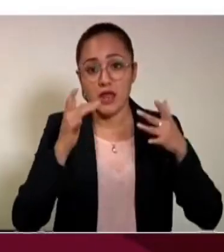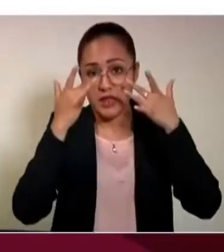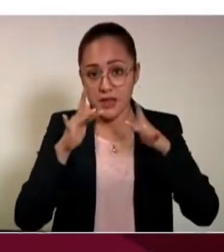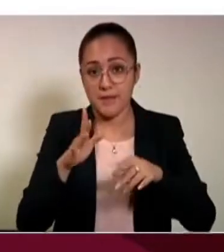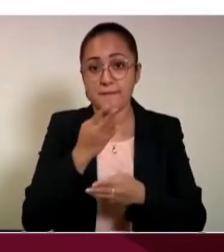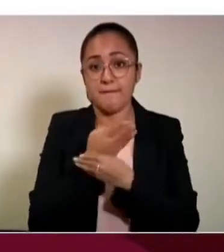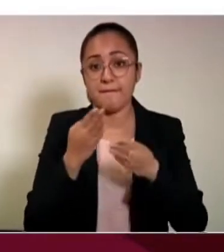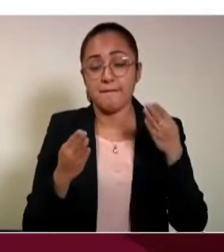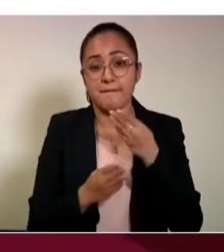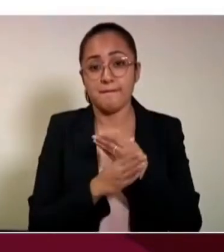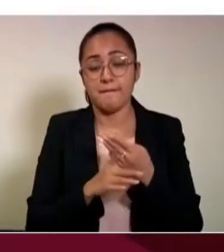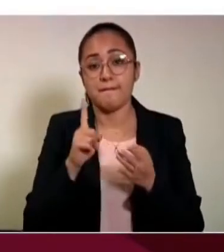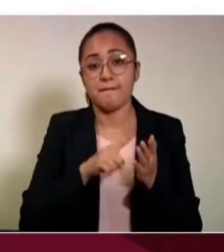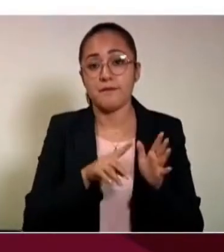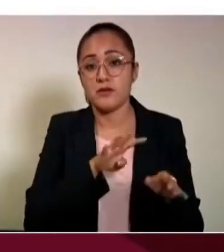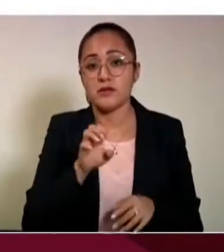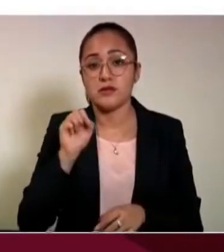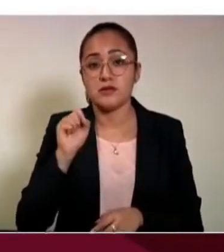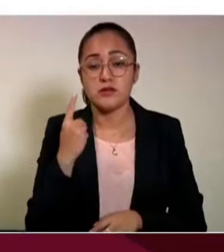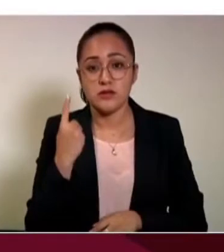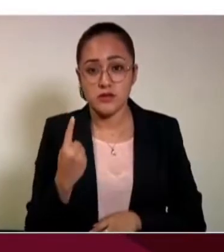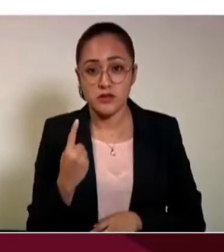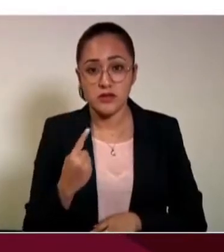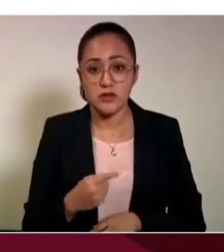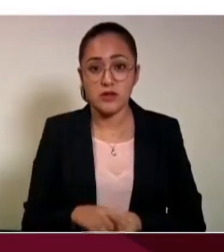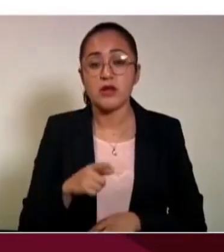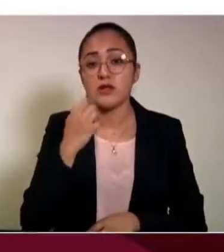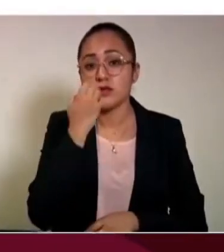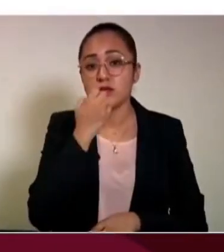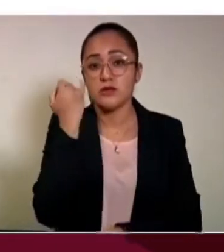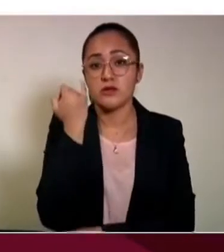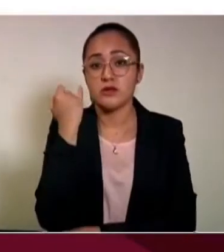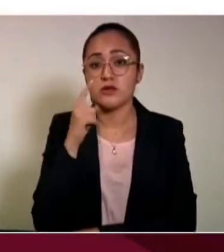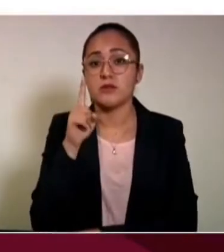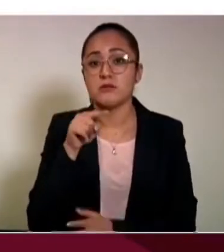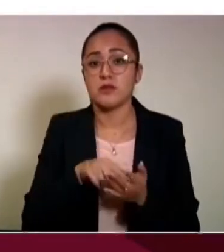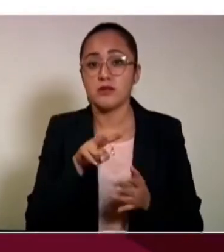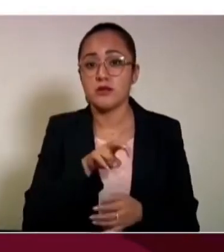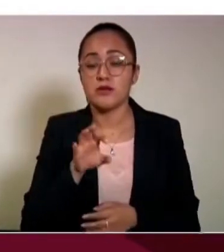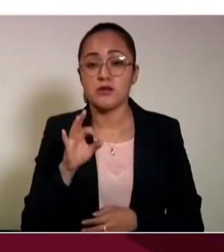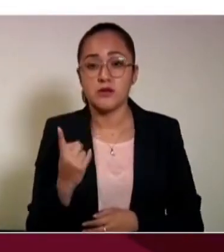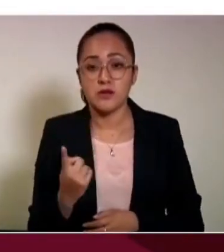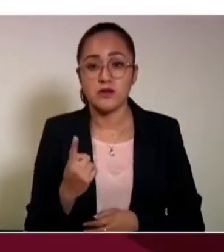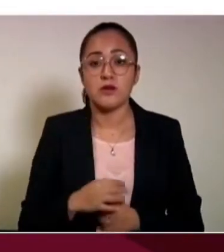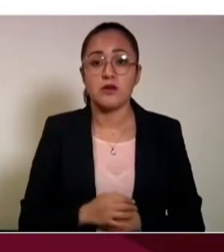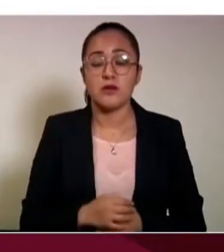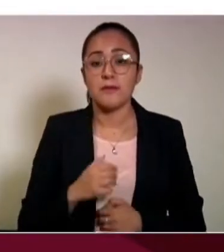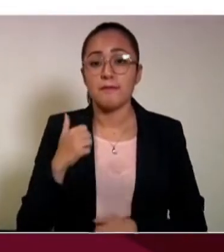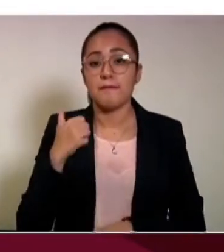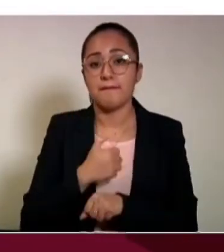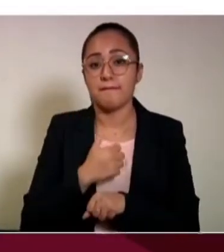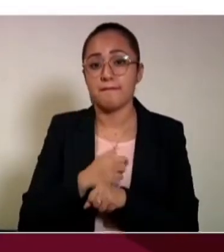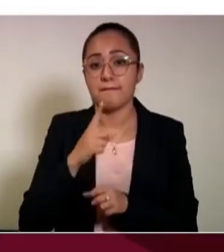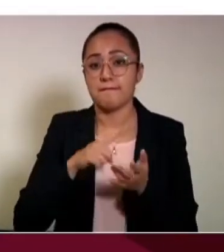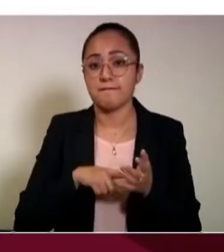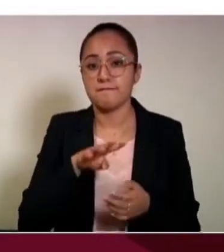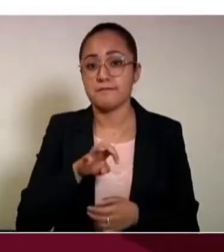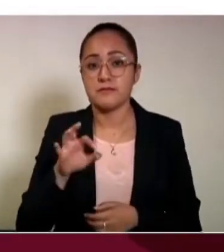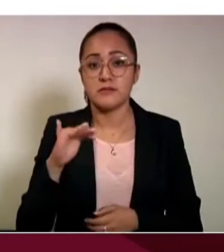bachillerato 1.461, de preescolar 1.241, de primaria 1